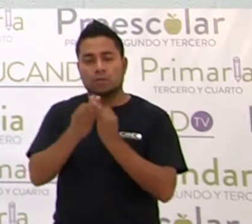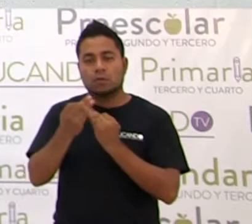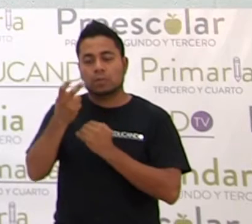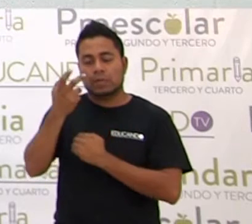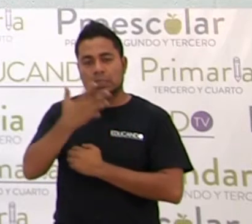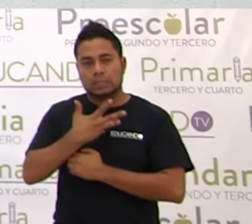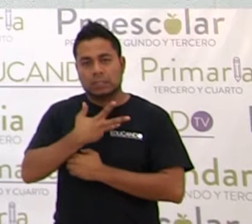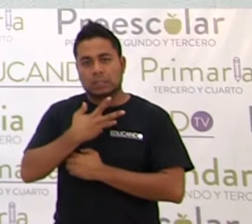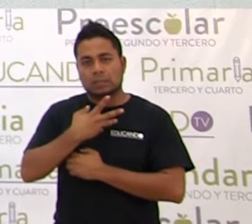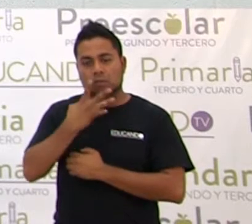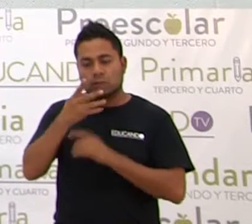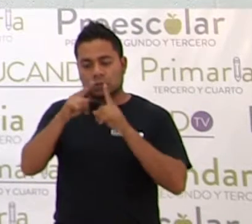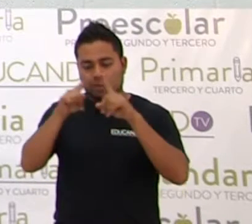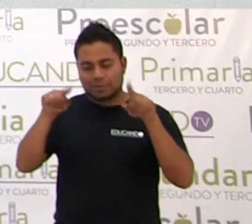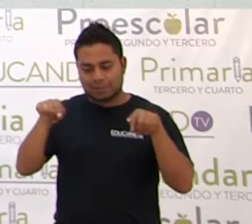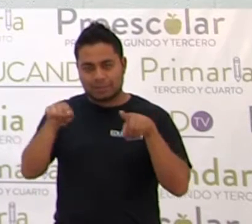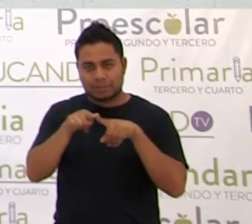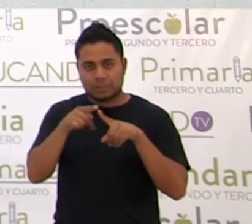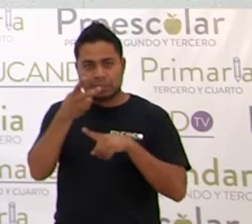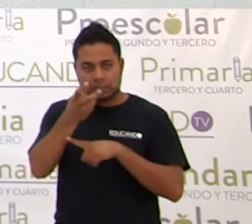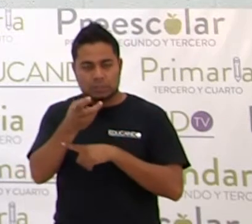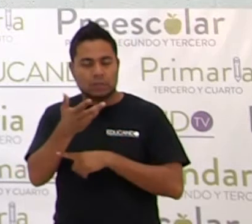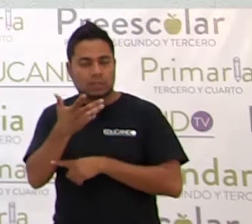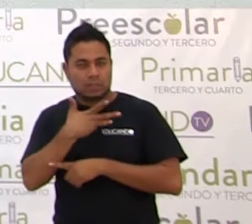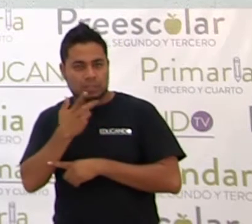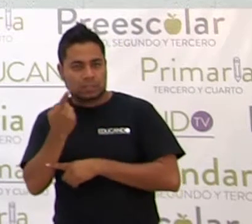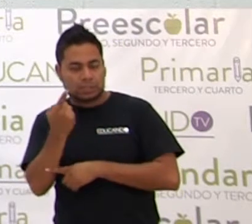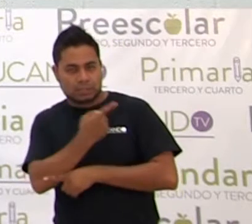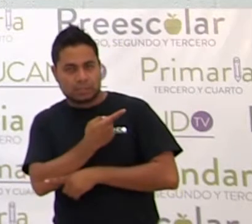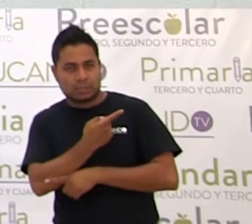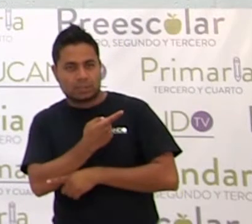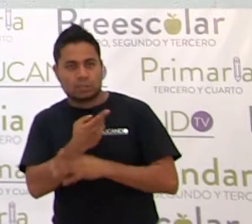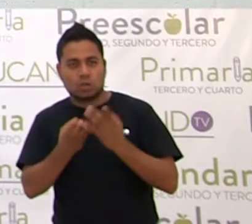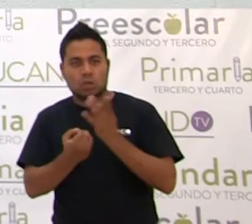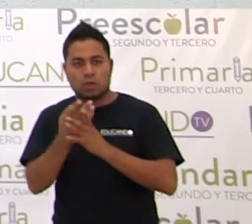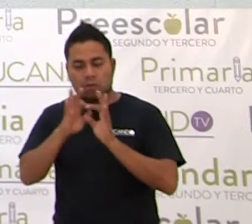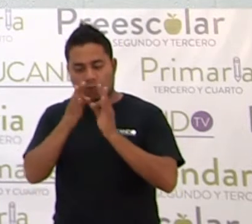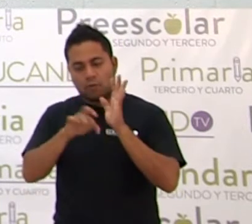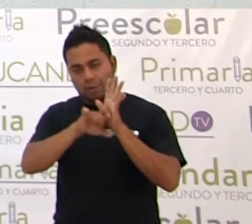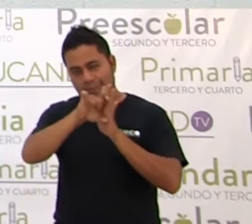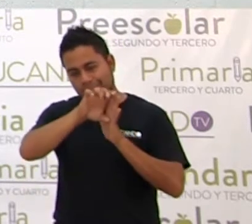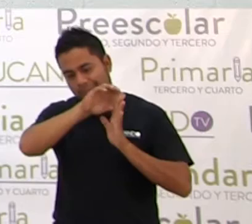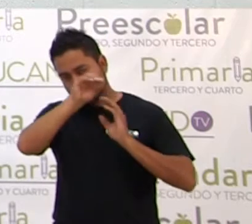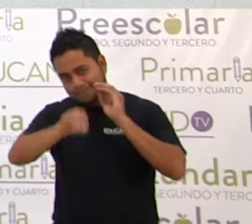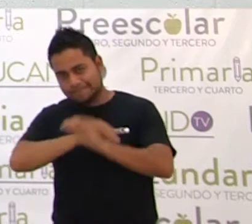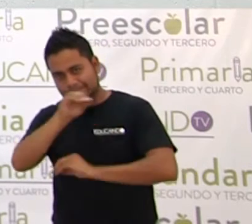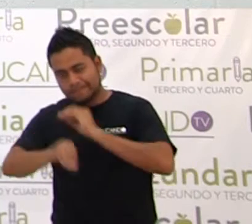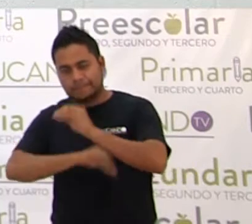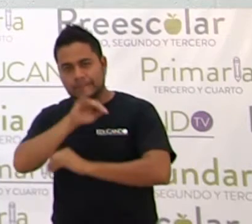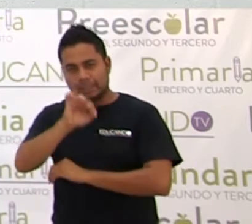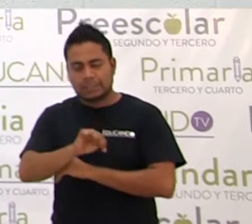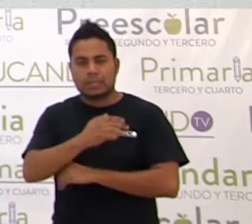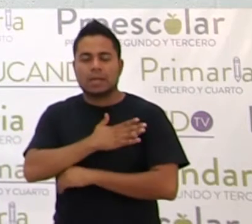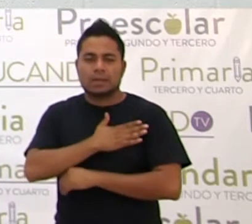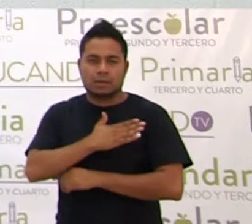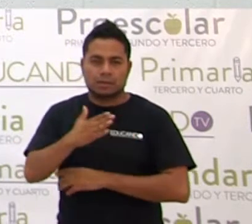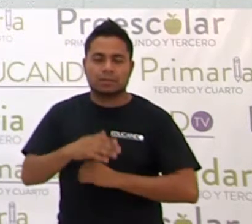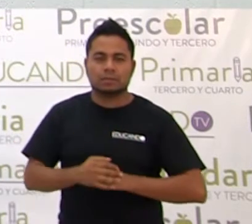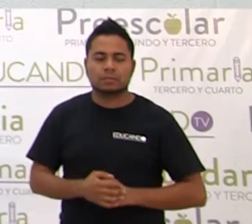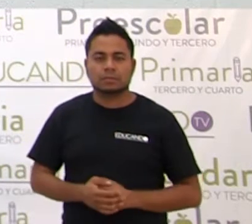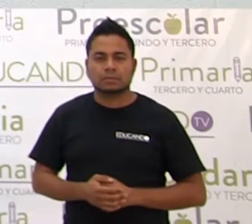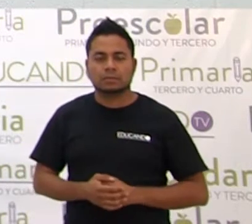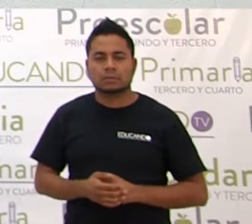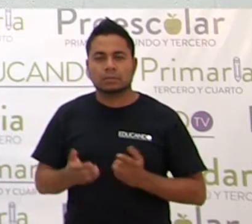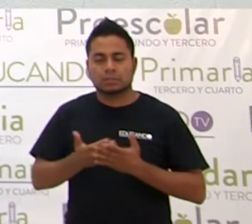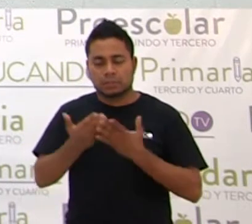representa 4 lados. Así se representa con esta nueva metodología, ¿sí? Bueno, ahora esto